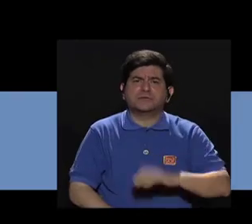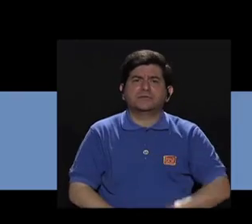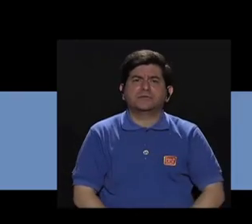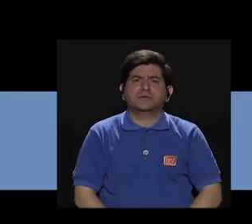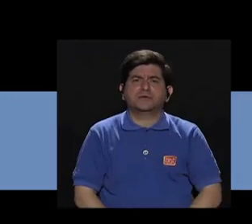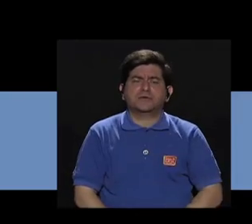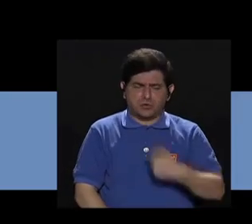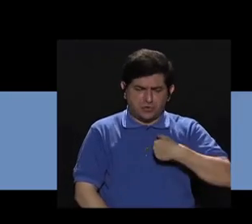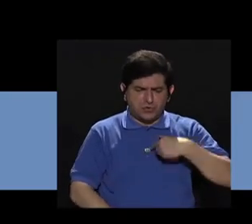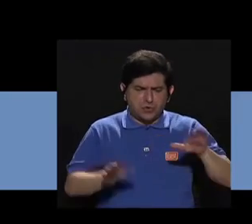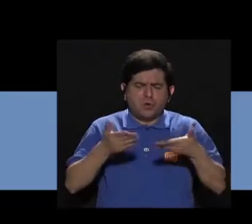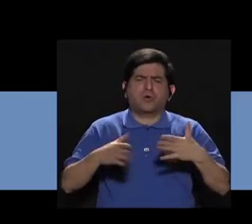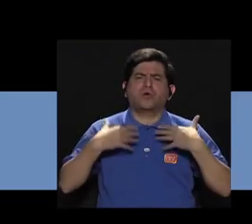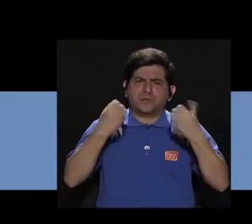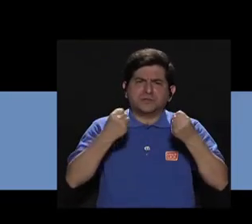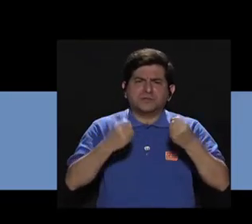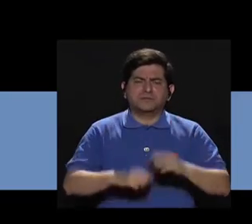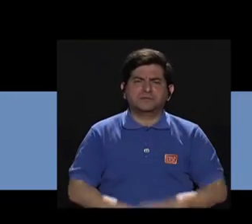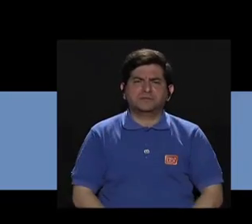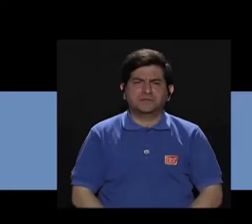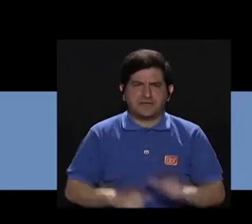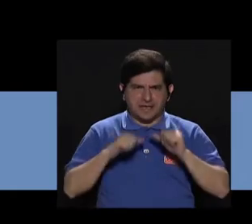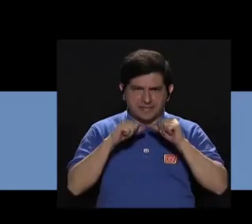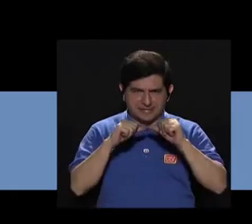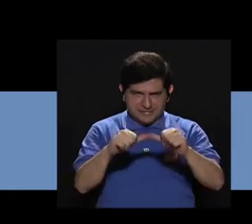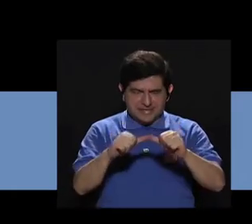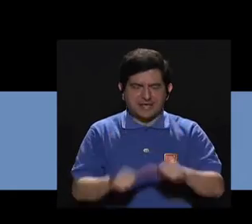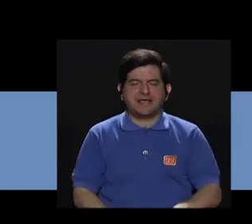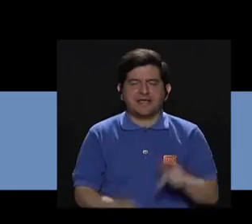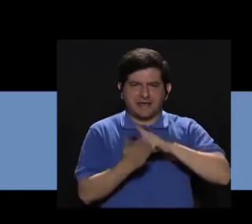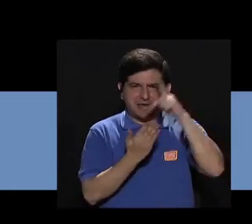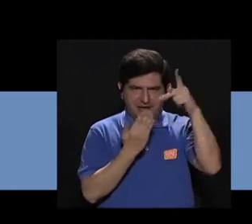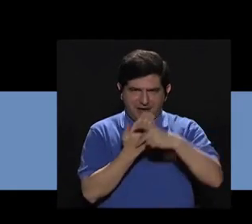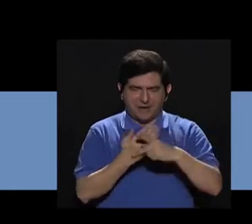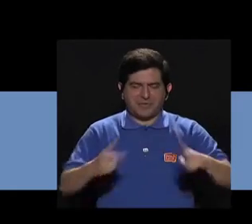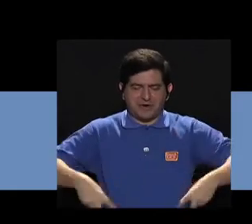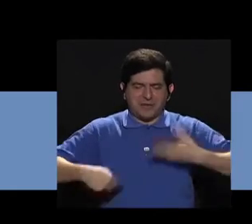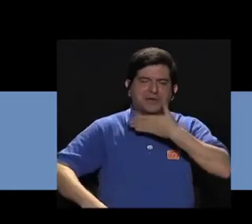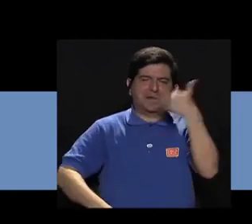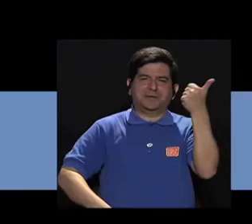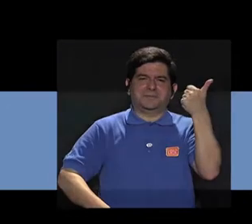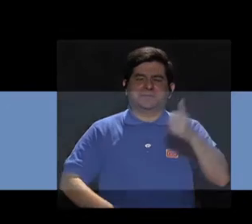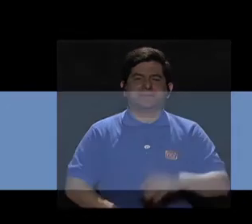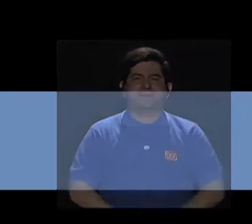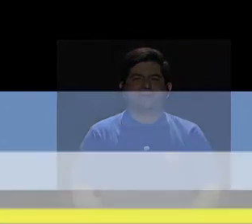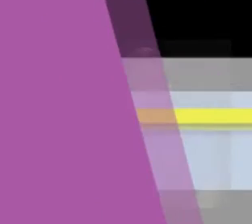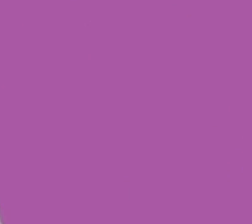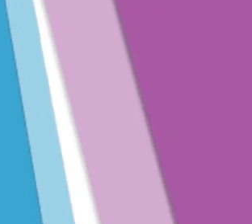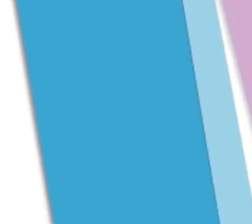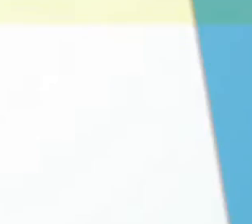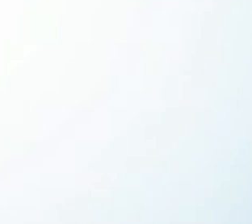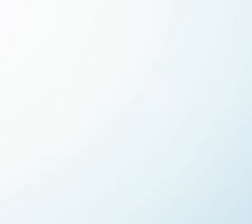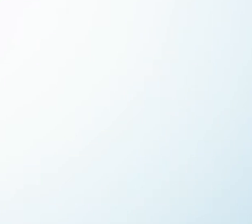lo que tengo o cómo estoy. Continúen con más de su telerevista Vivir Mejor.